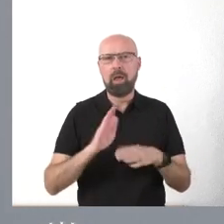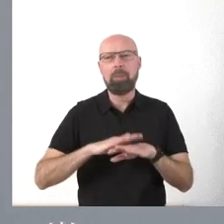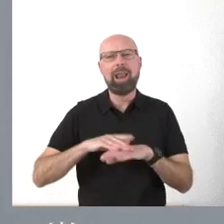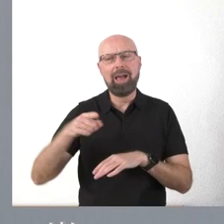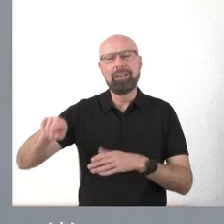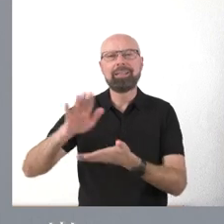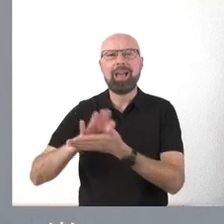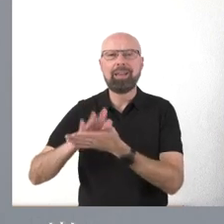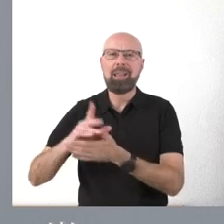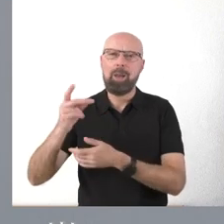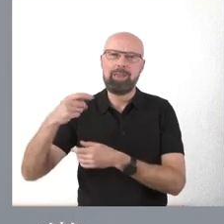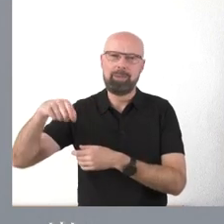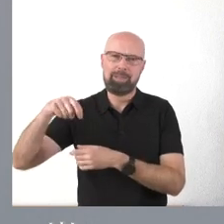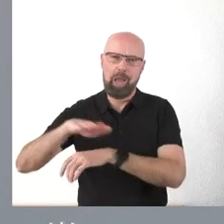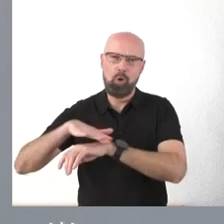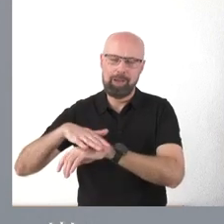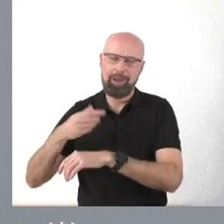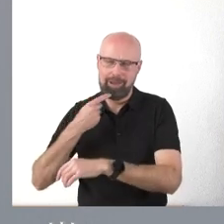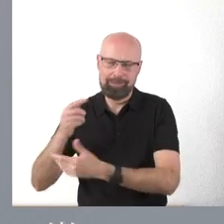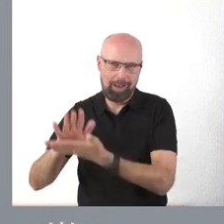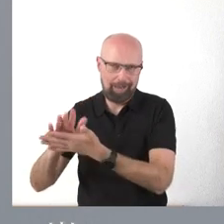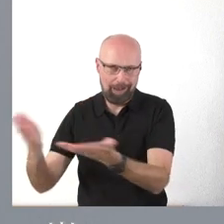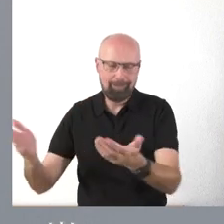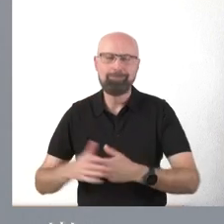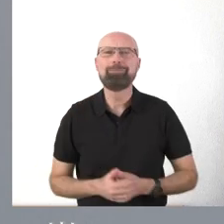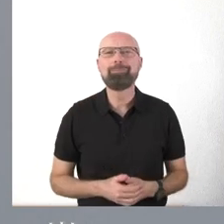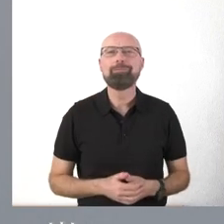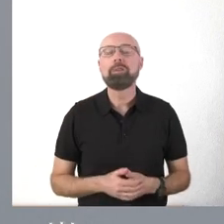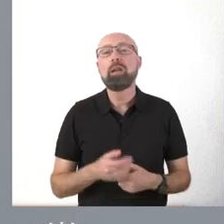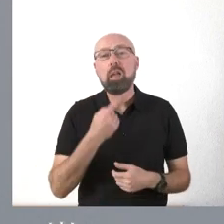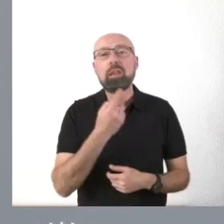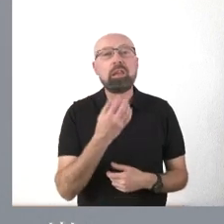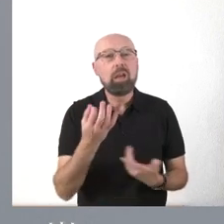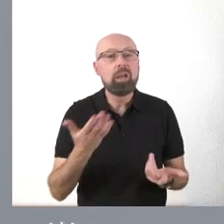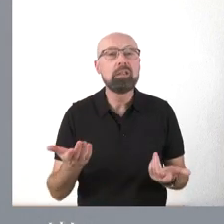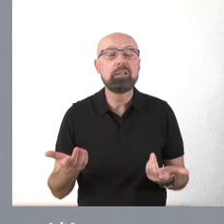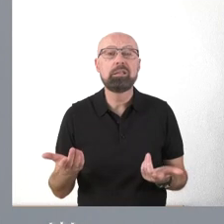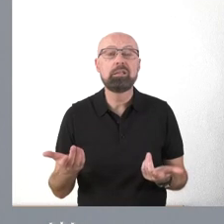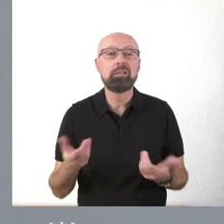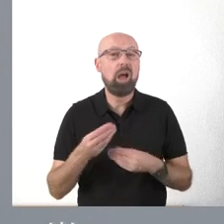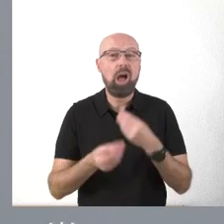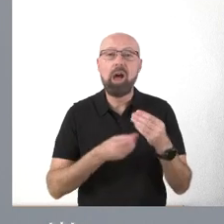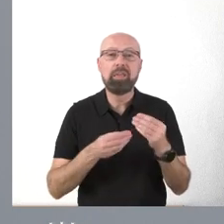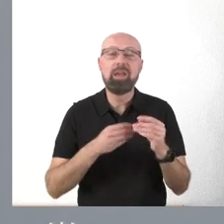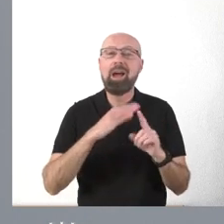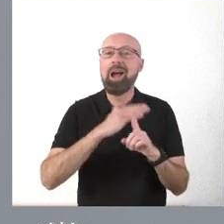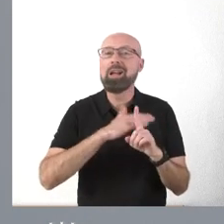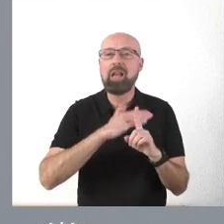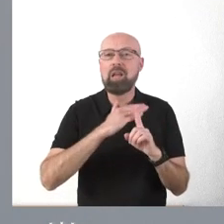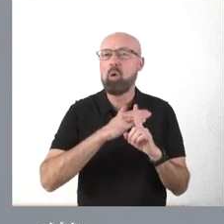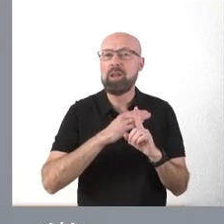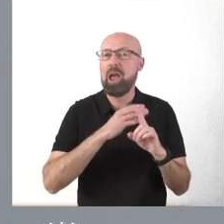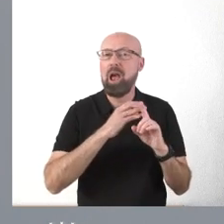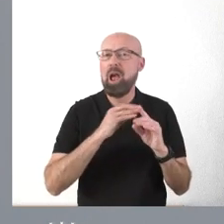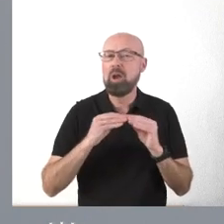del Gobierno. Que lo que se establece es la misma categoría de trabajo que